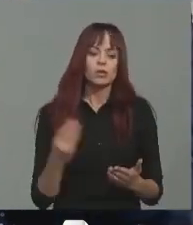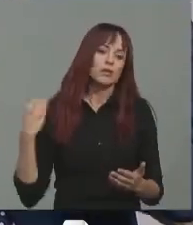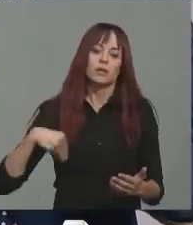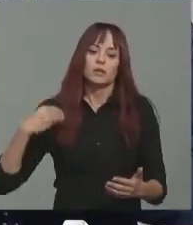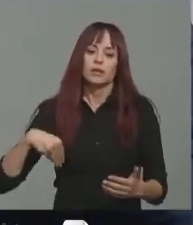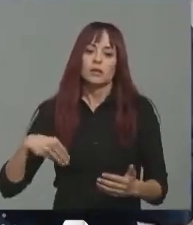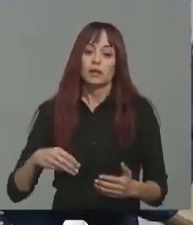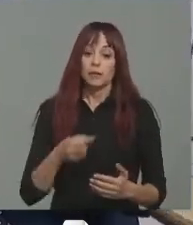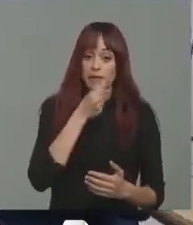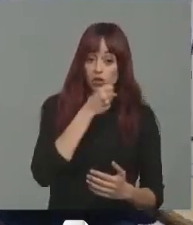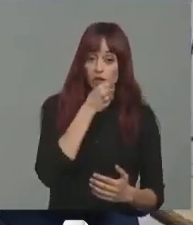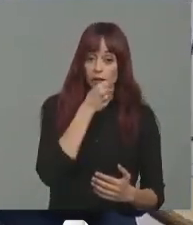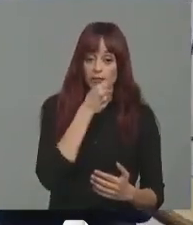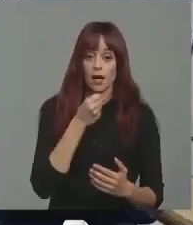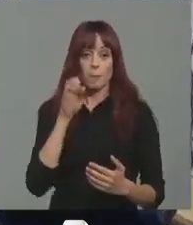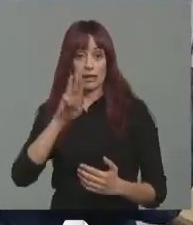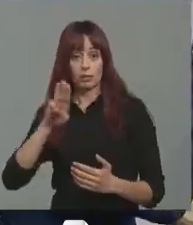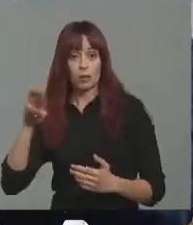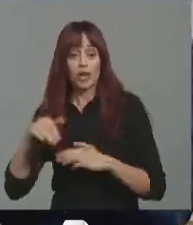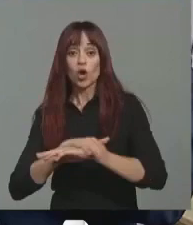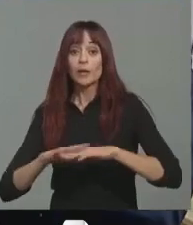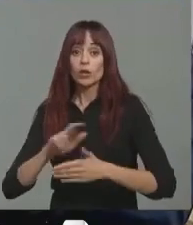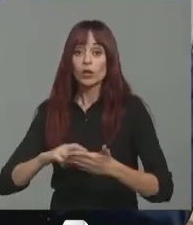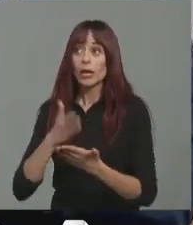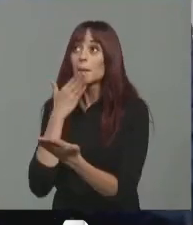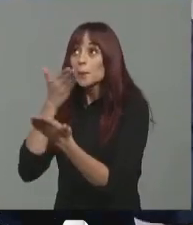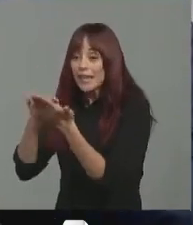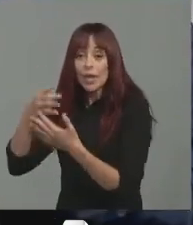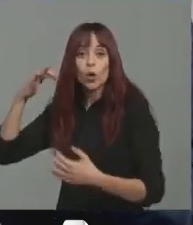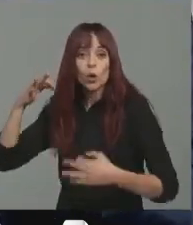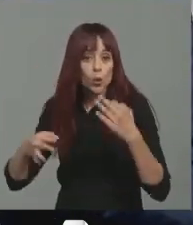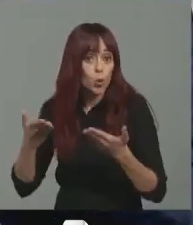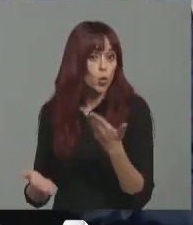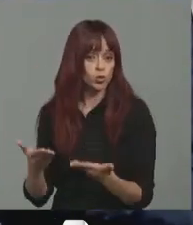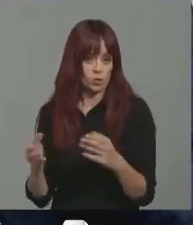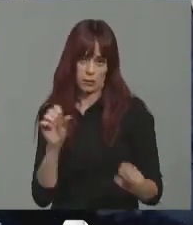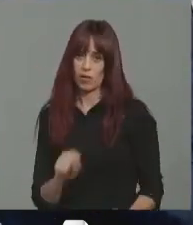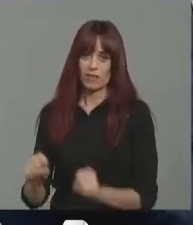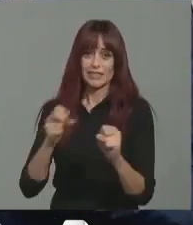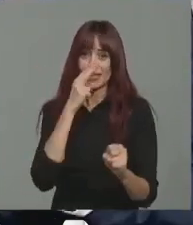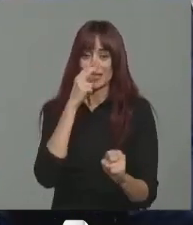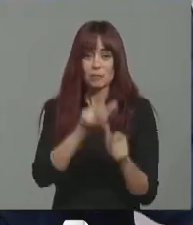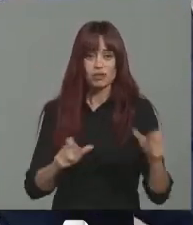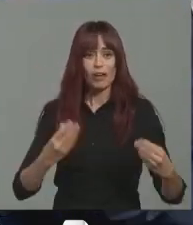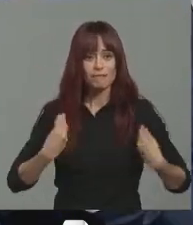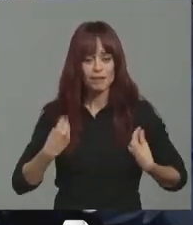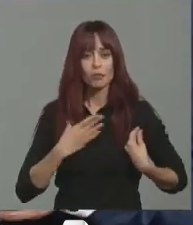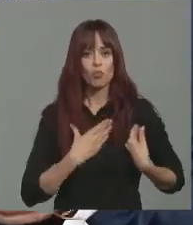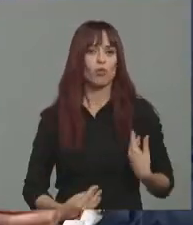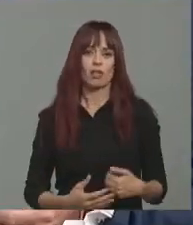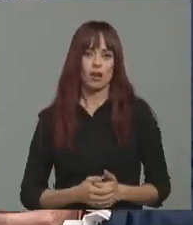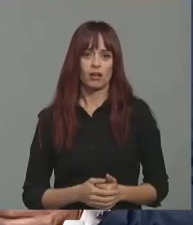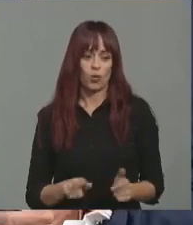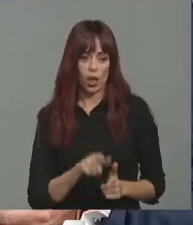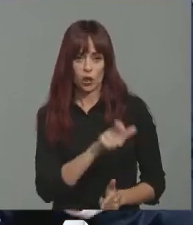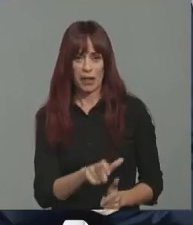el Partido Socialista con el Partido Popular, con el gobierno regional para reclamar lo que es justo, que son la defensa de los intereses de los ciudadanos de esta región. Entonces, debemos dejar de ser